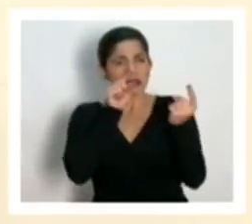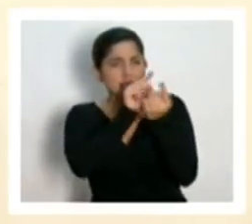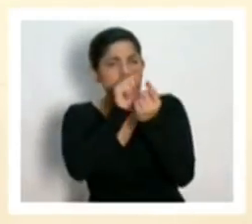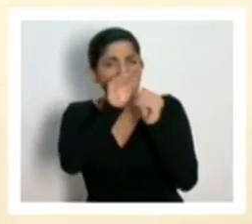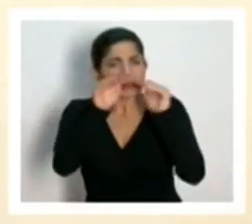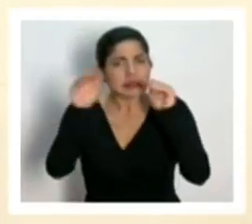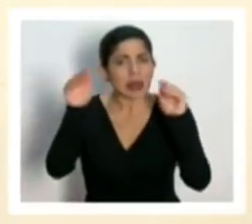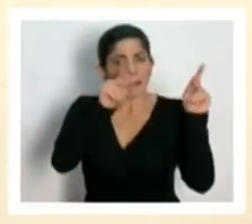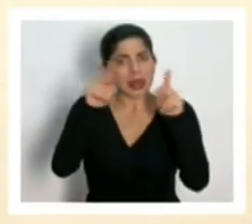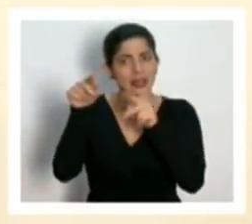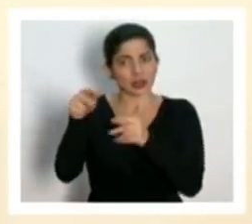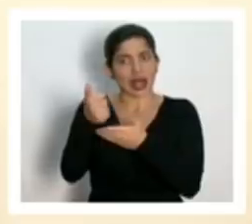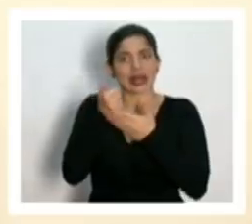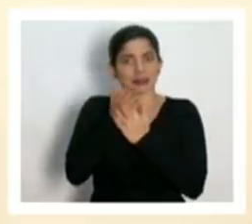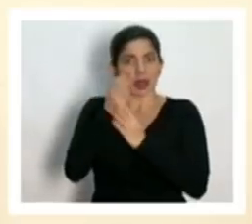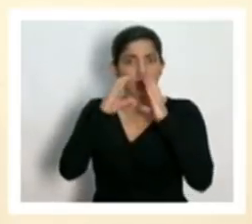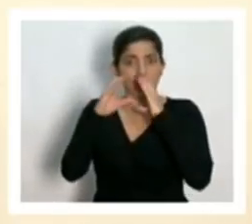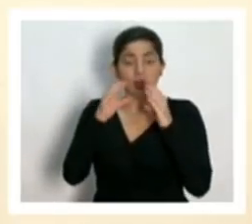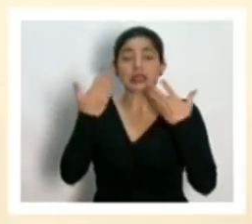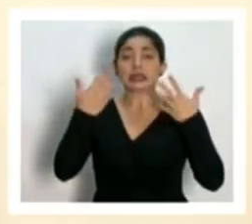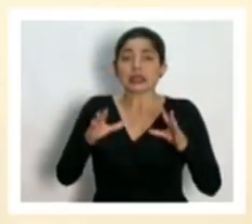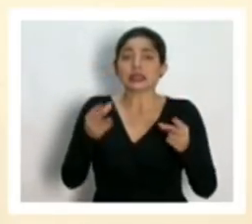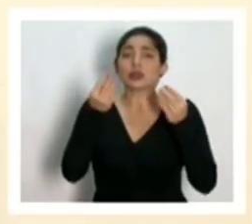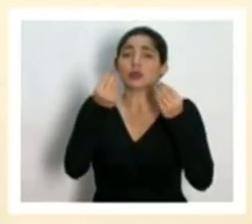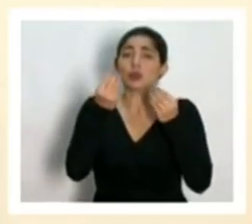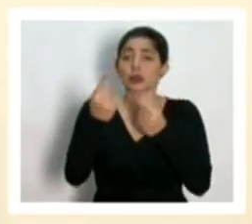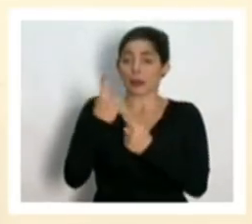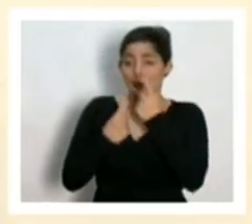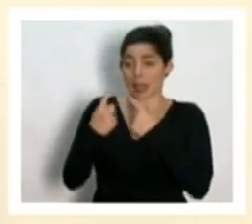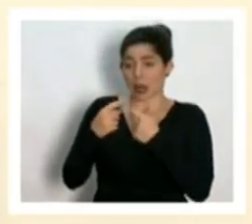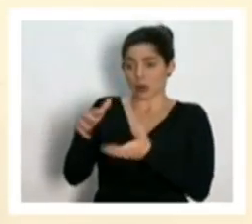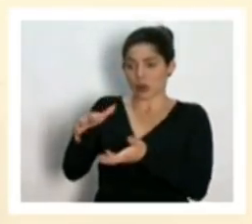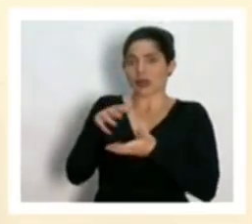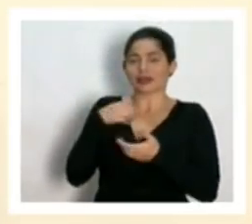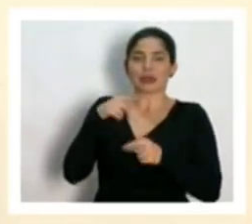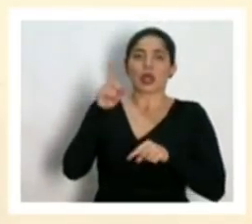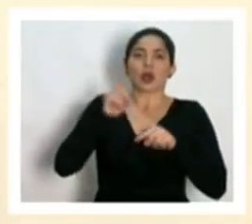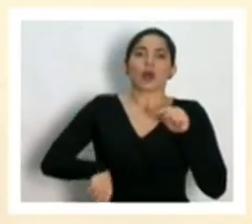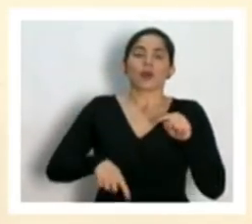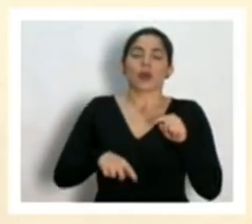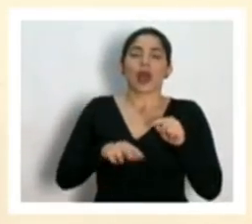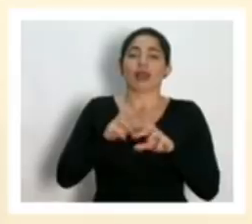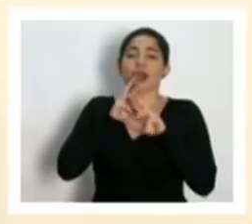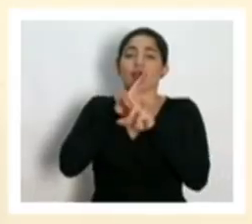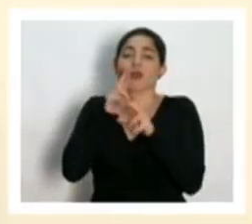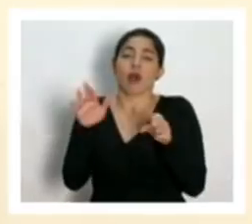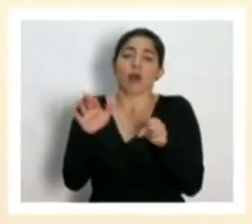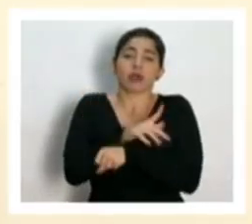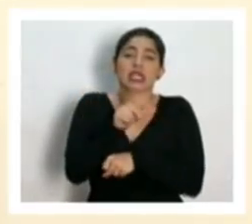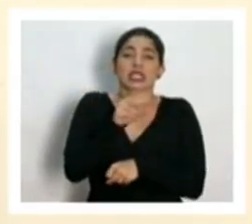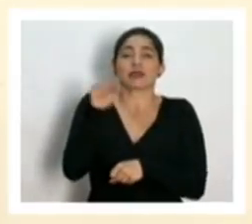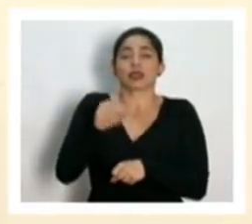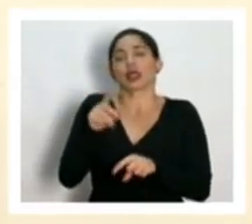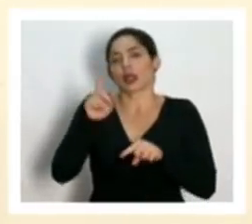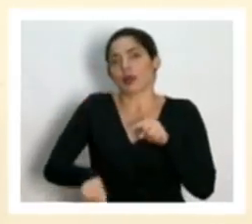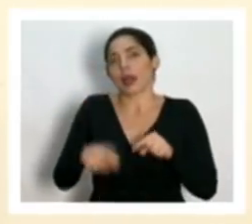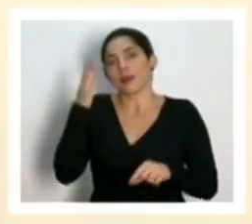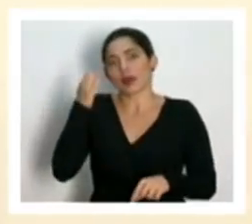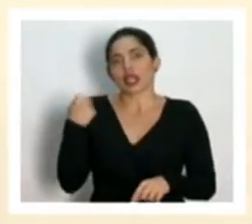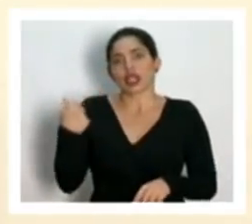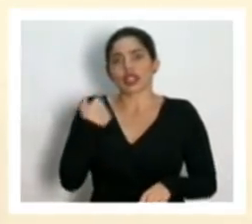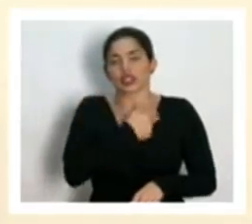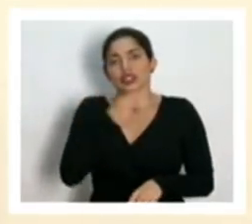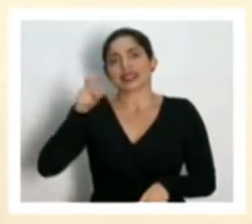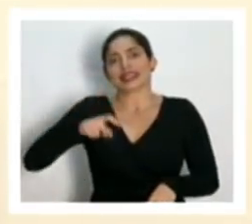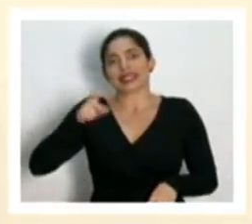decirles que llevamos muchas de estas consultas no podemos hacer evacuarlas absolutamente todas porque también necesitamos